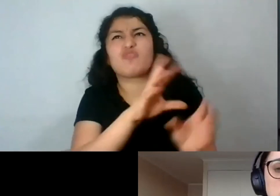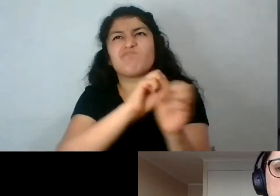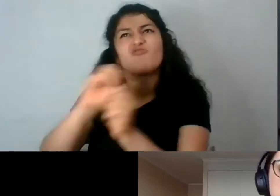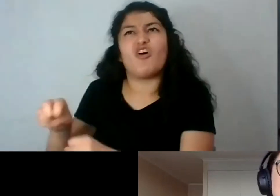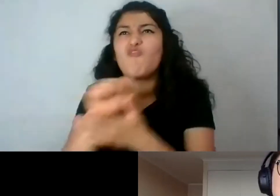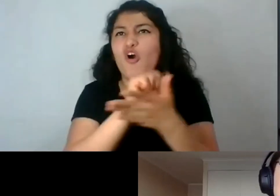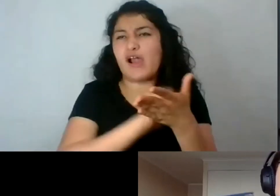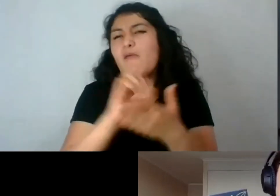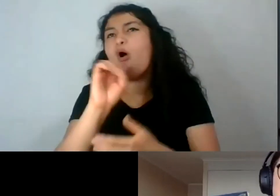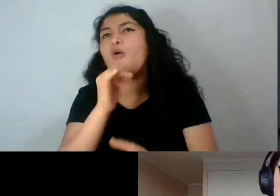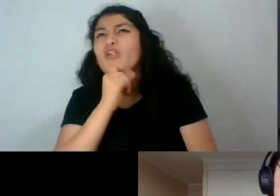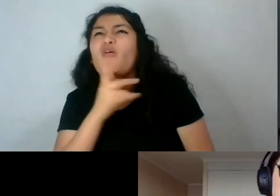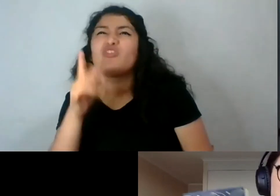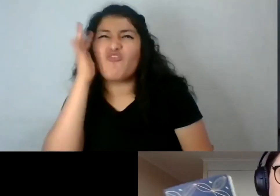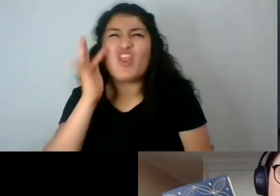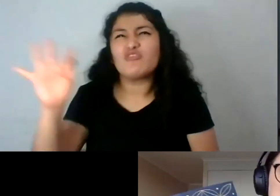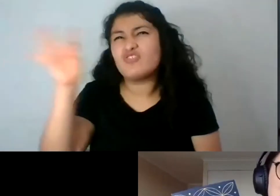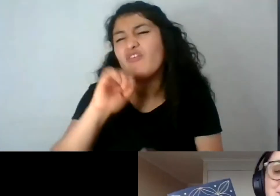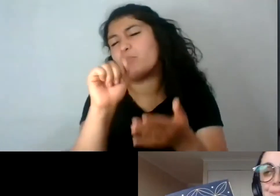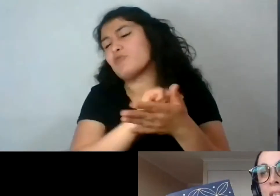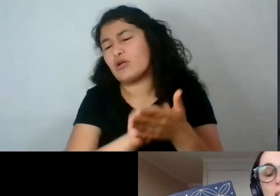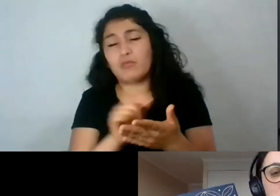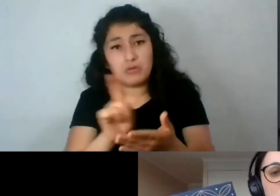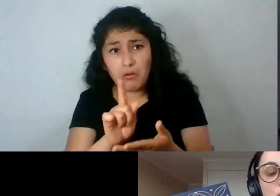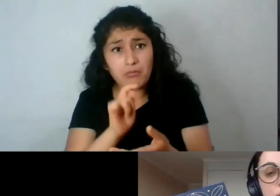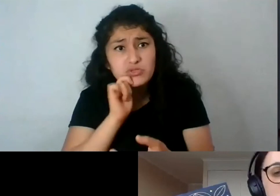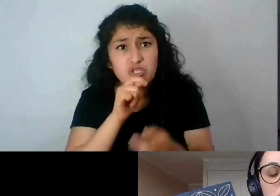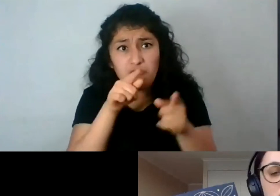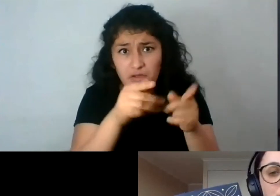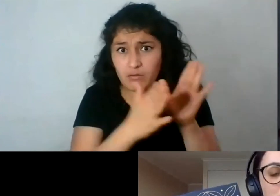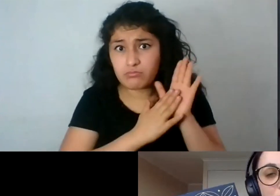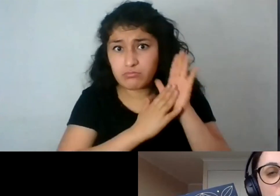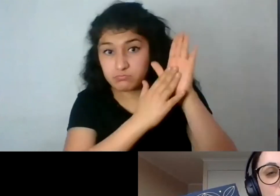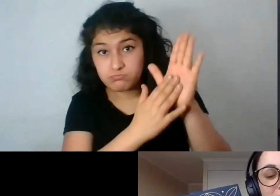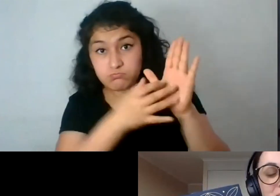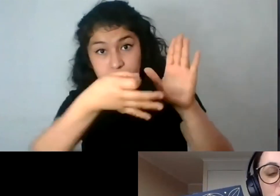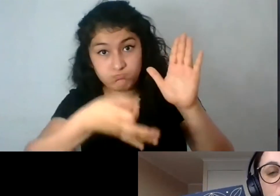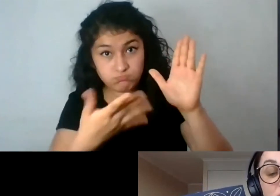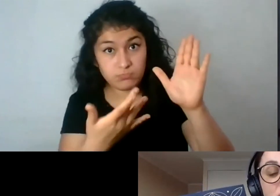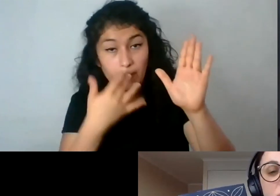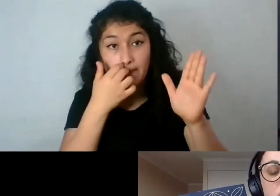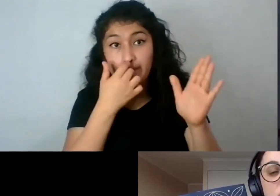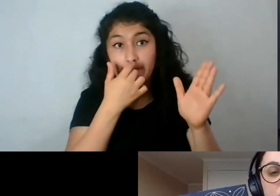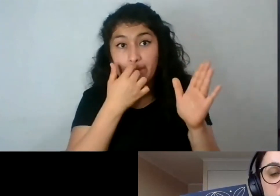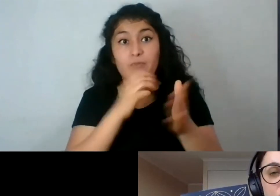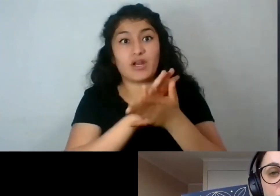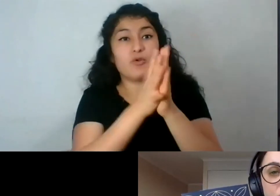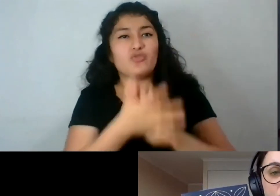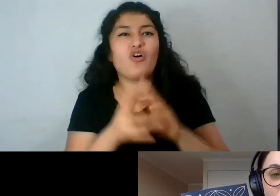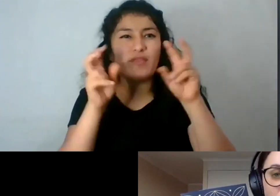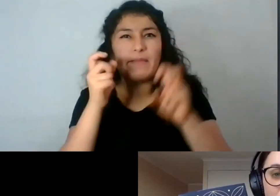profundo. Octavia Butler publica esto y nos está diciendo que todas esas convenciones